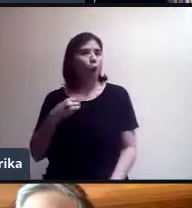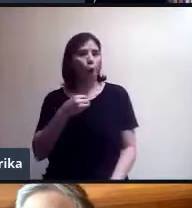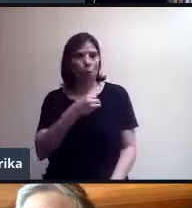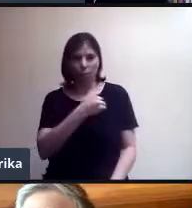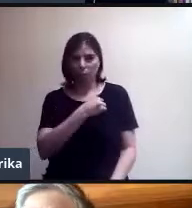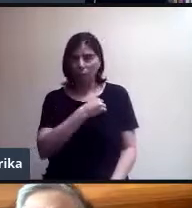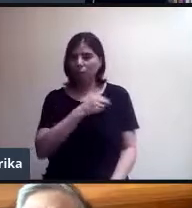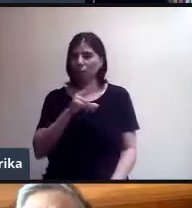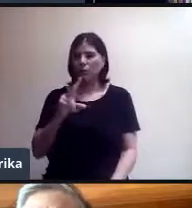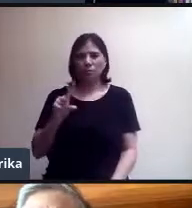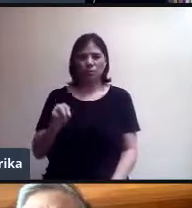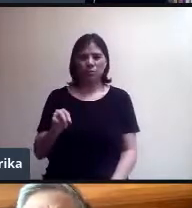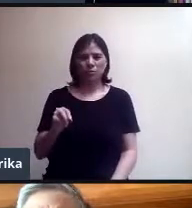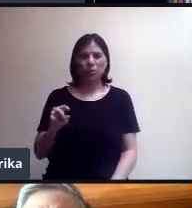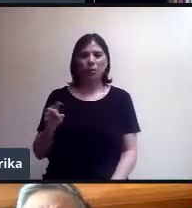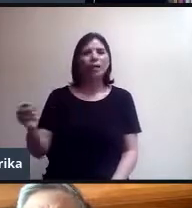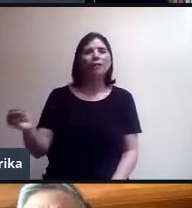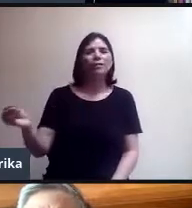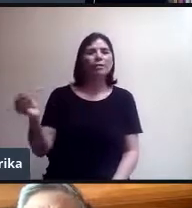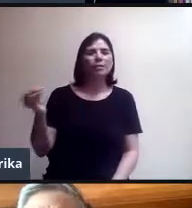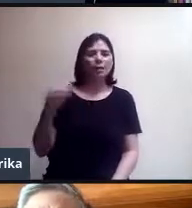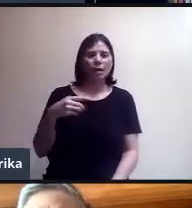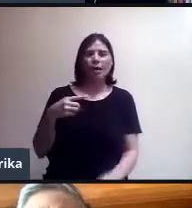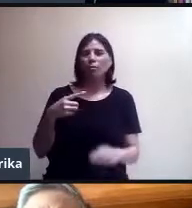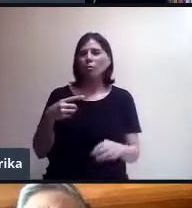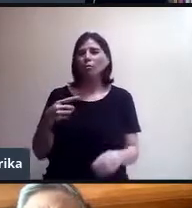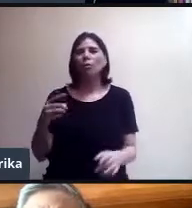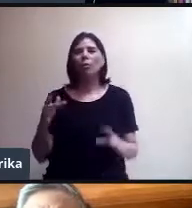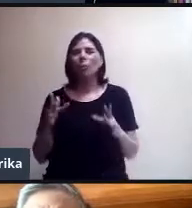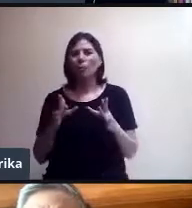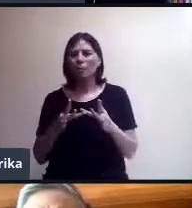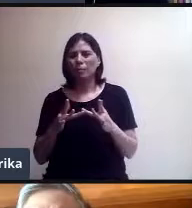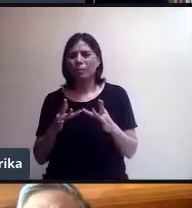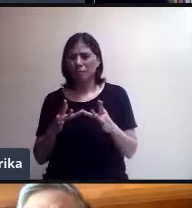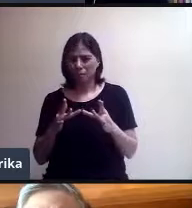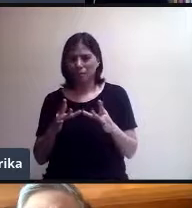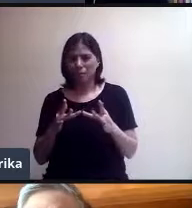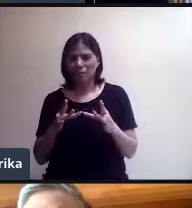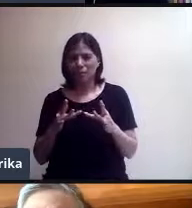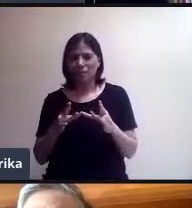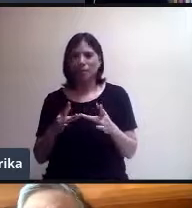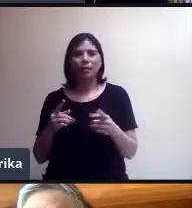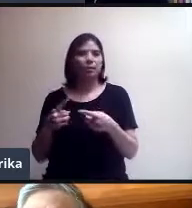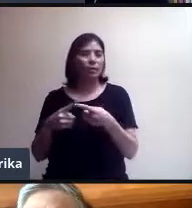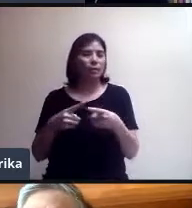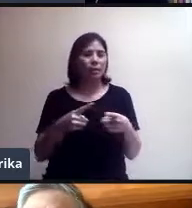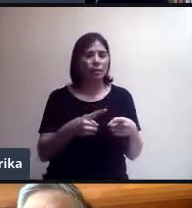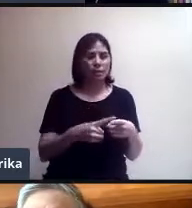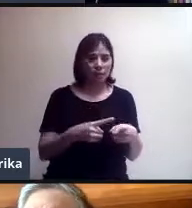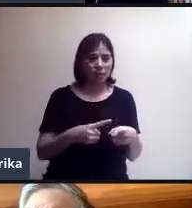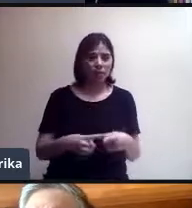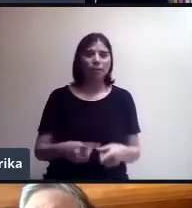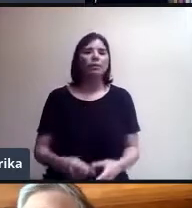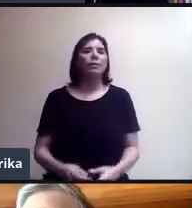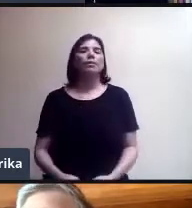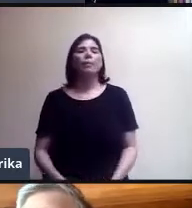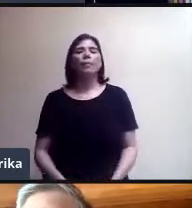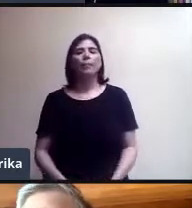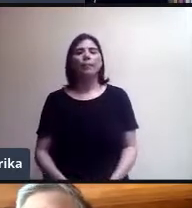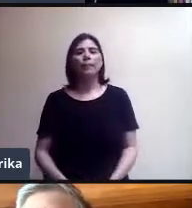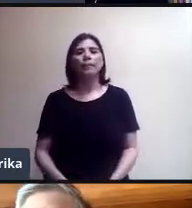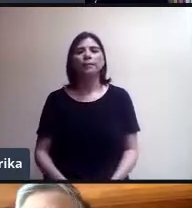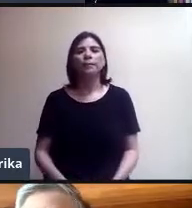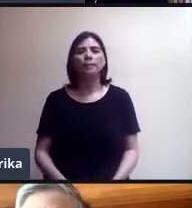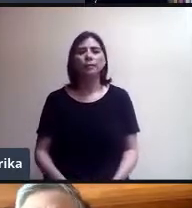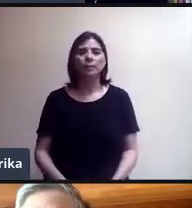sobre que si son neoliberales o no. se me hace absolutamente impertinente esto, porque si somos dignos,